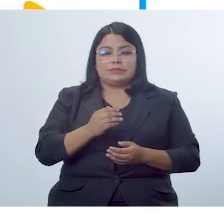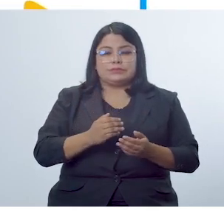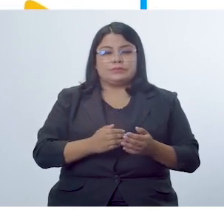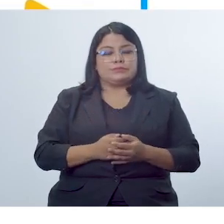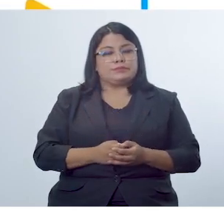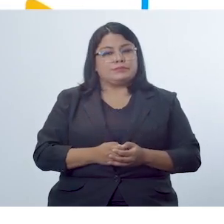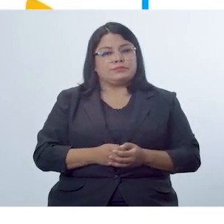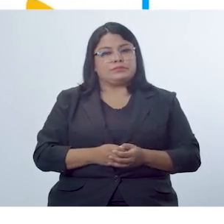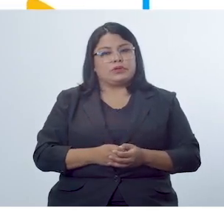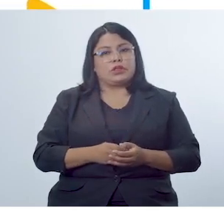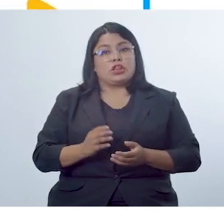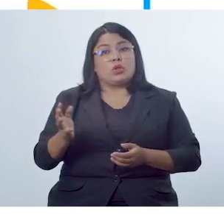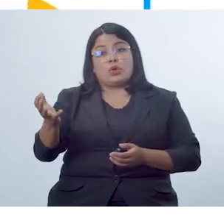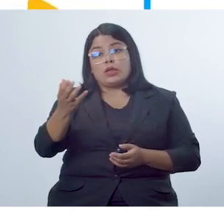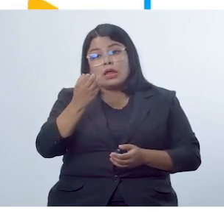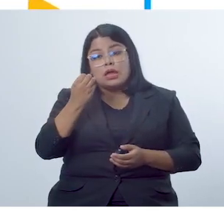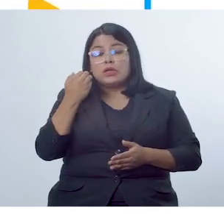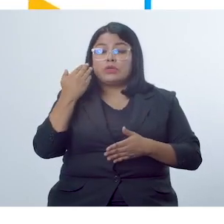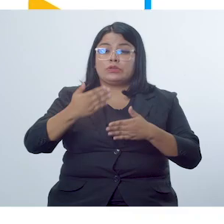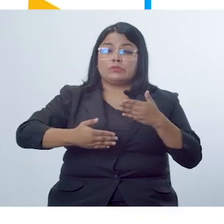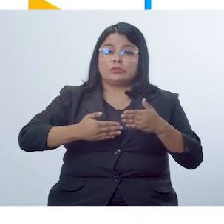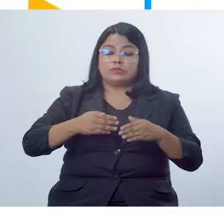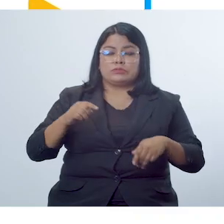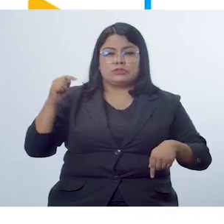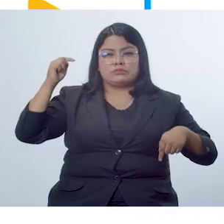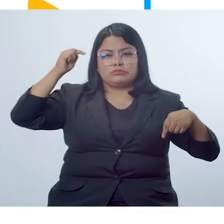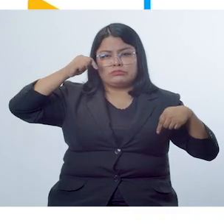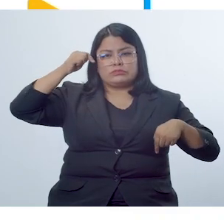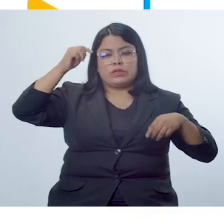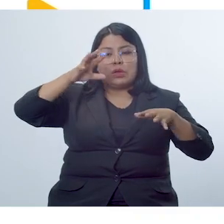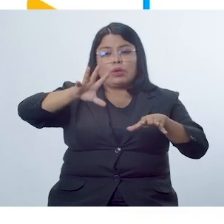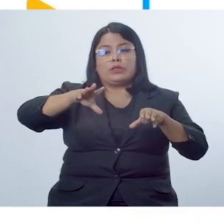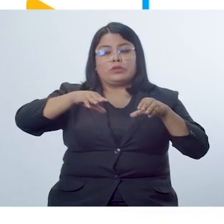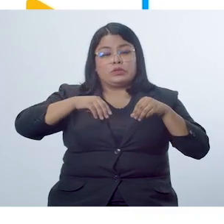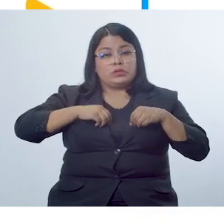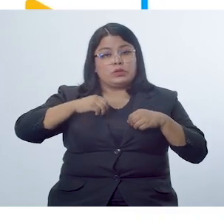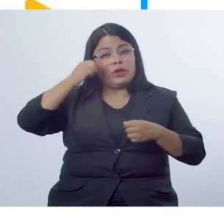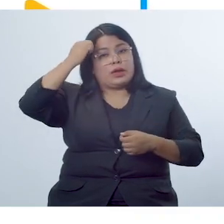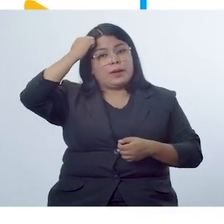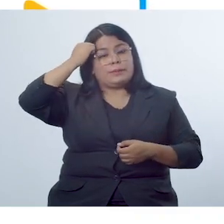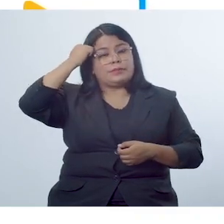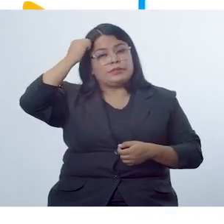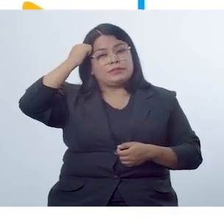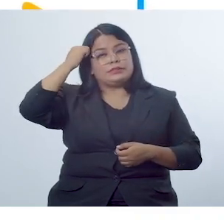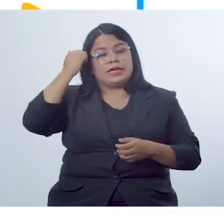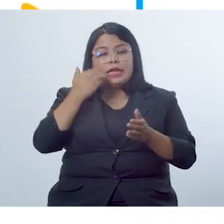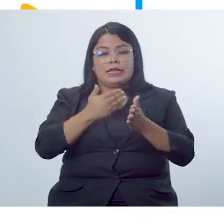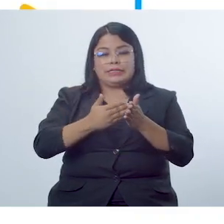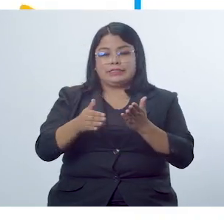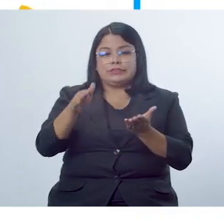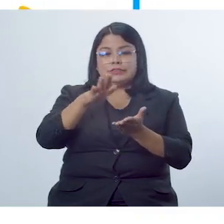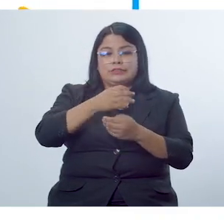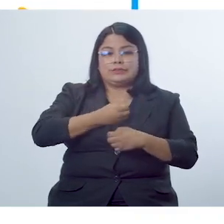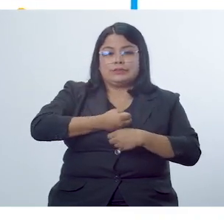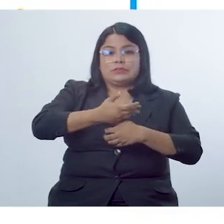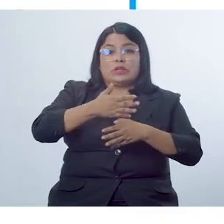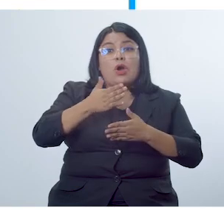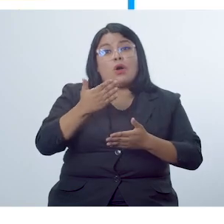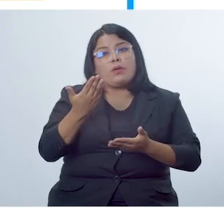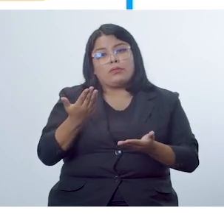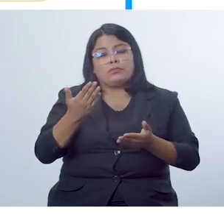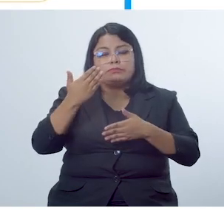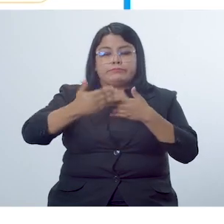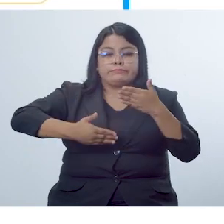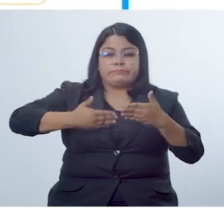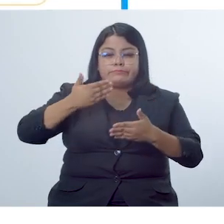escala para que sea consciente si adquirió los aprendizajes declarados en la entrada de unidad o